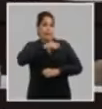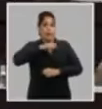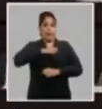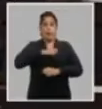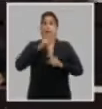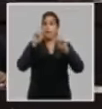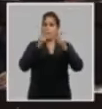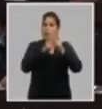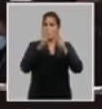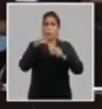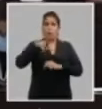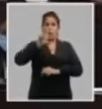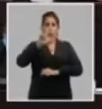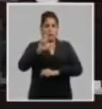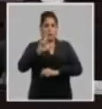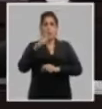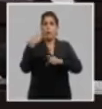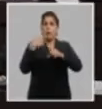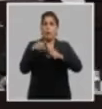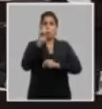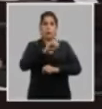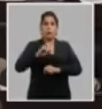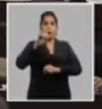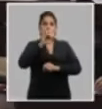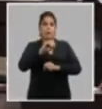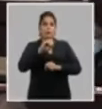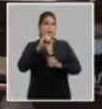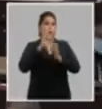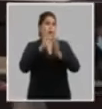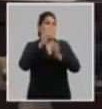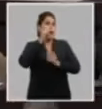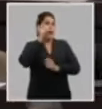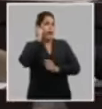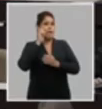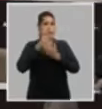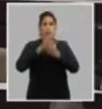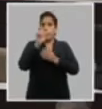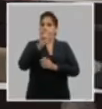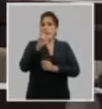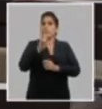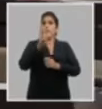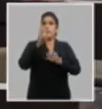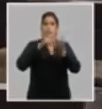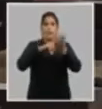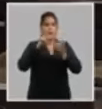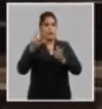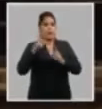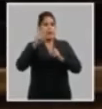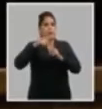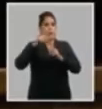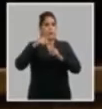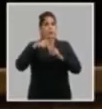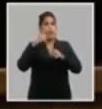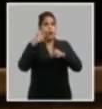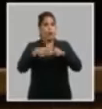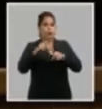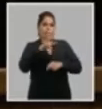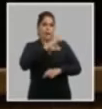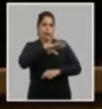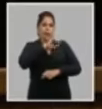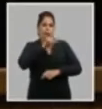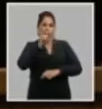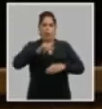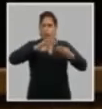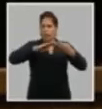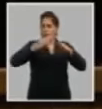nacionales de la Unión de Jóvenes Comunistas y las organizaciones de masas y finalmente con los delegados la discusión